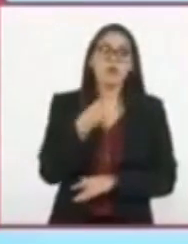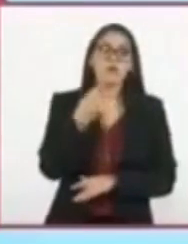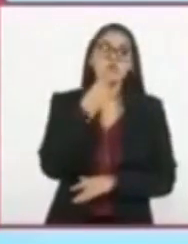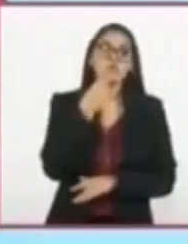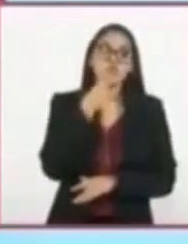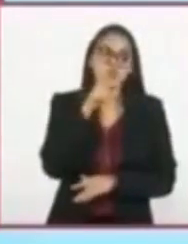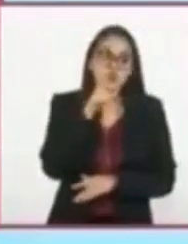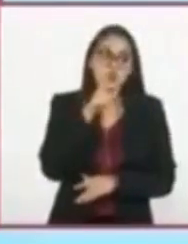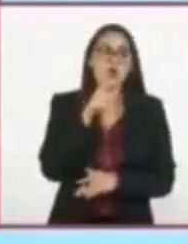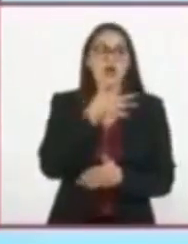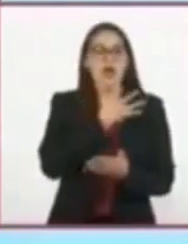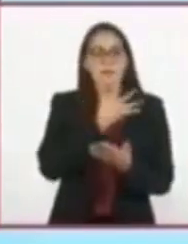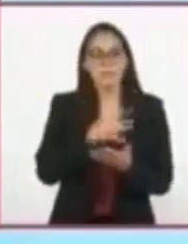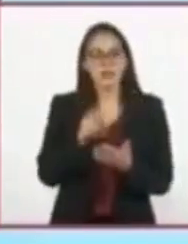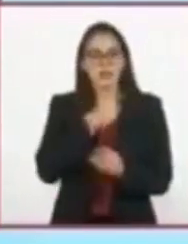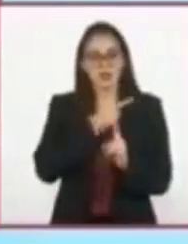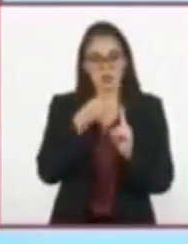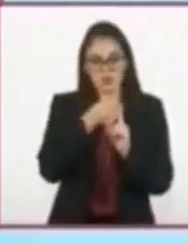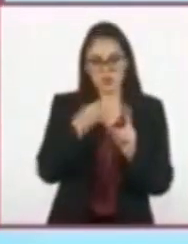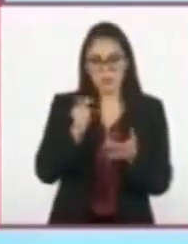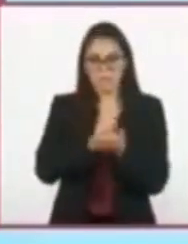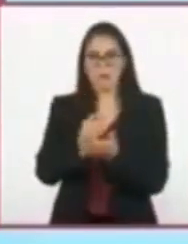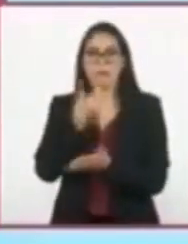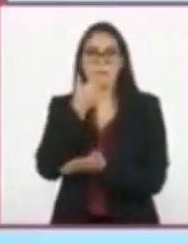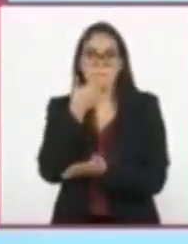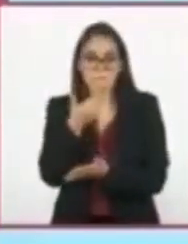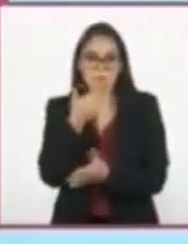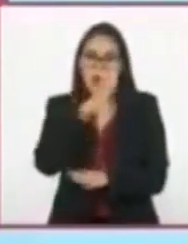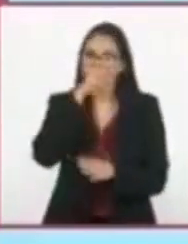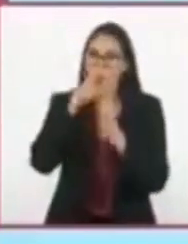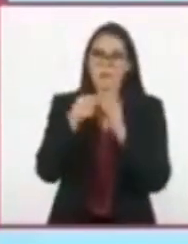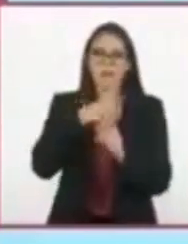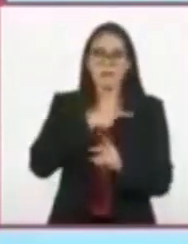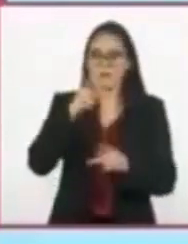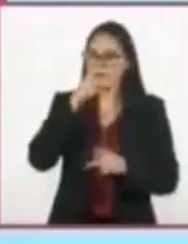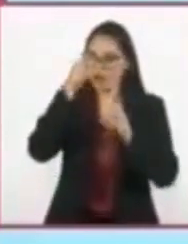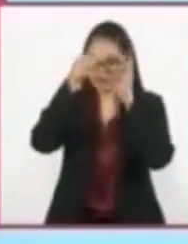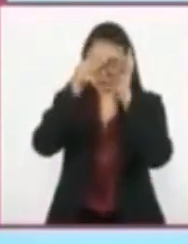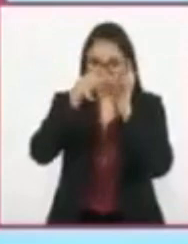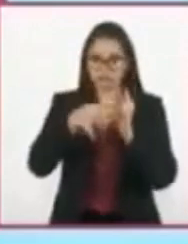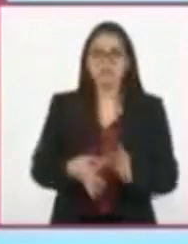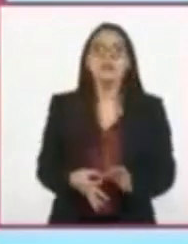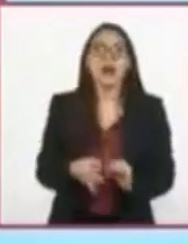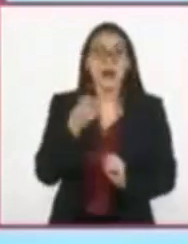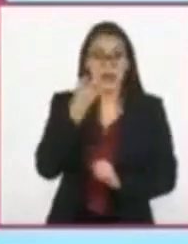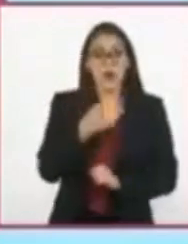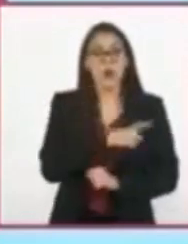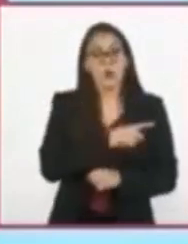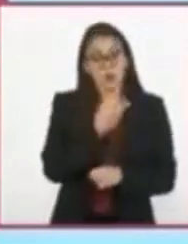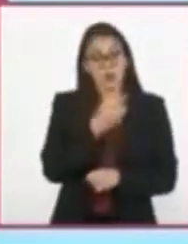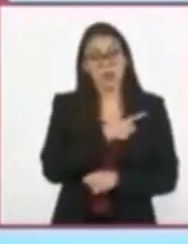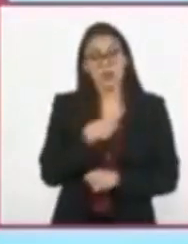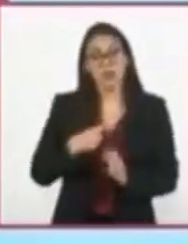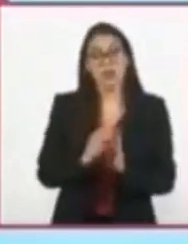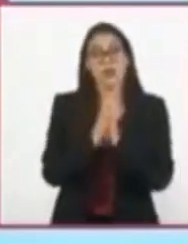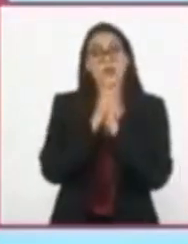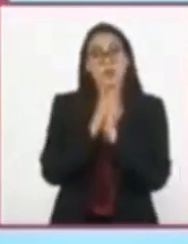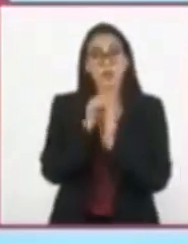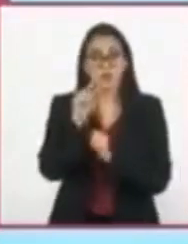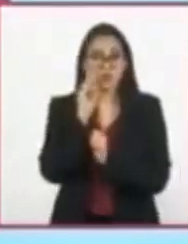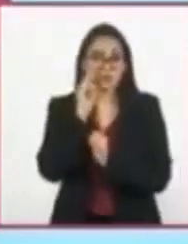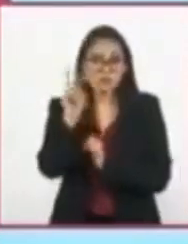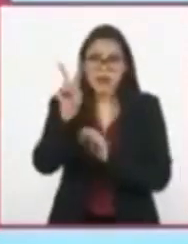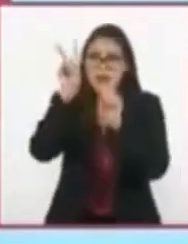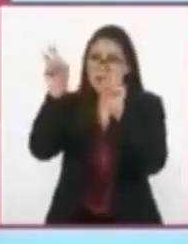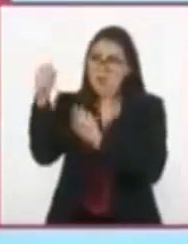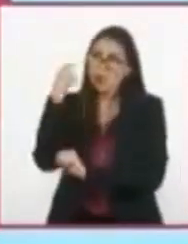y redacción. Tengan esto en mente antes de iniciar la redacción de su texto. Es por eso que les pedimos que vayan eligiendo